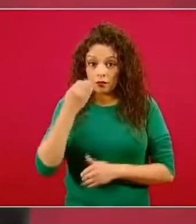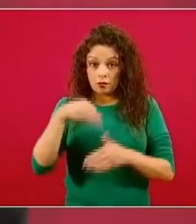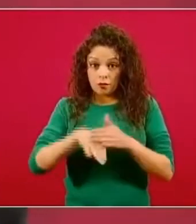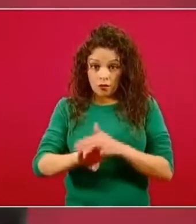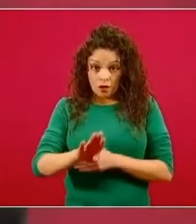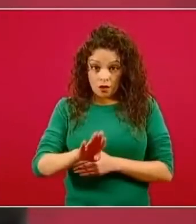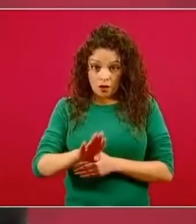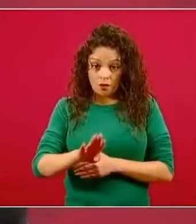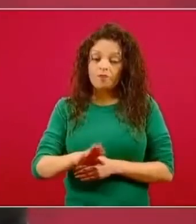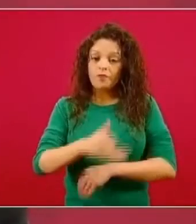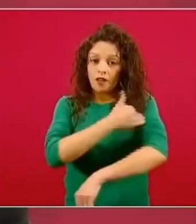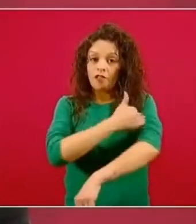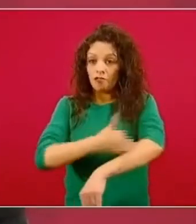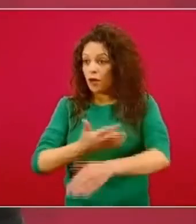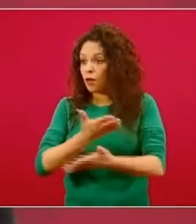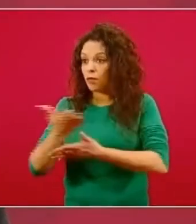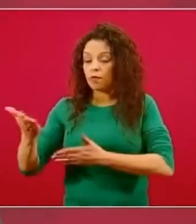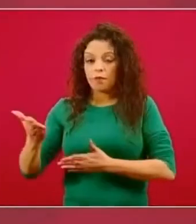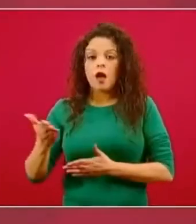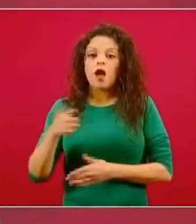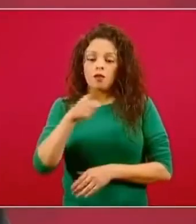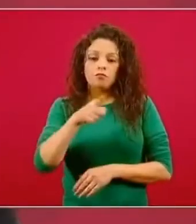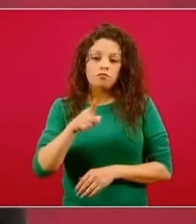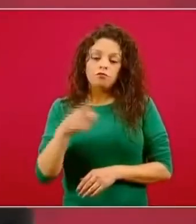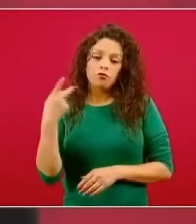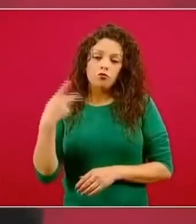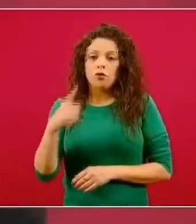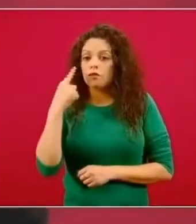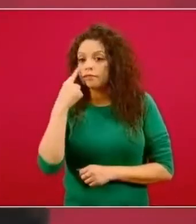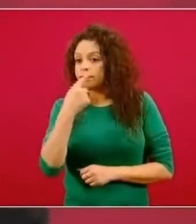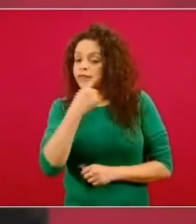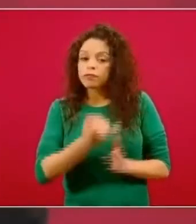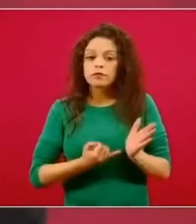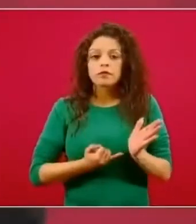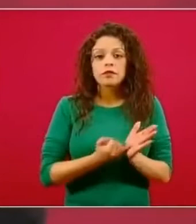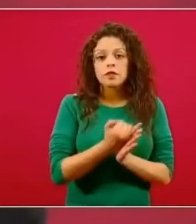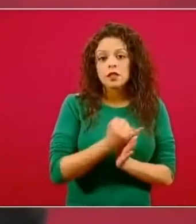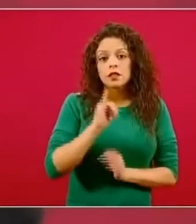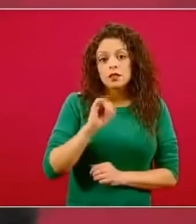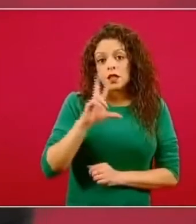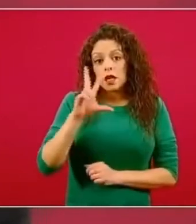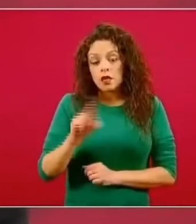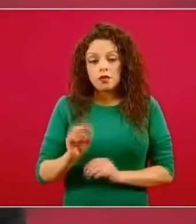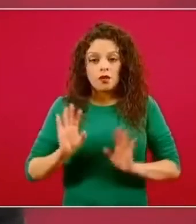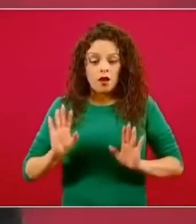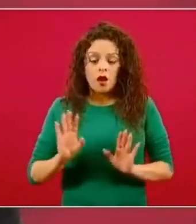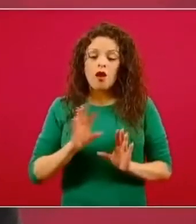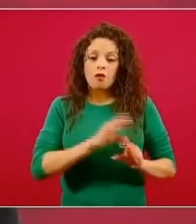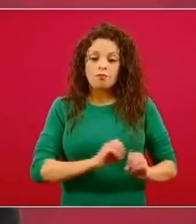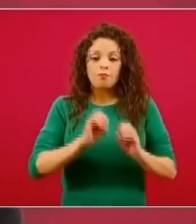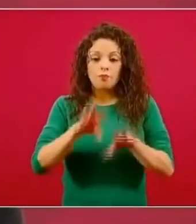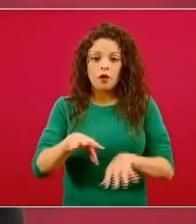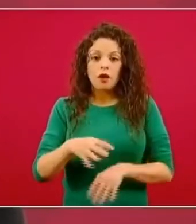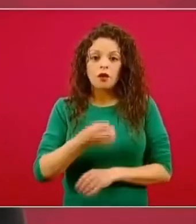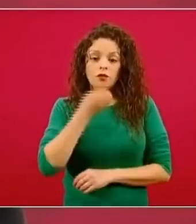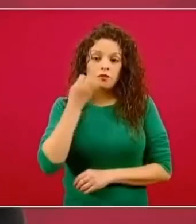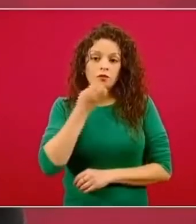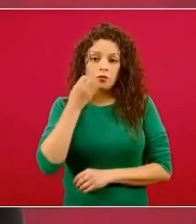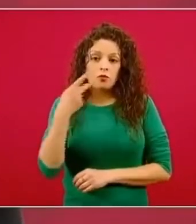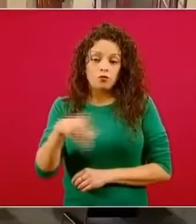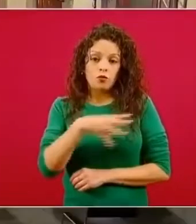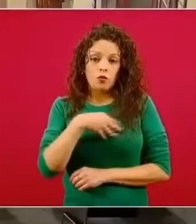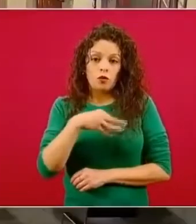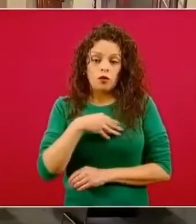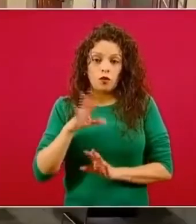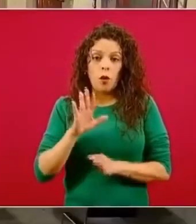voluntario. Si algunas madres o padres de familia consideran que no deben de enviar a sus hijos a clases